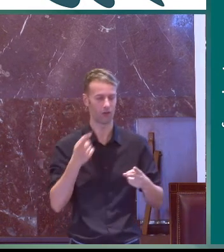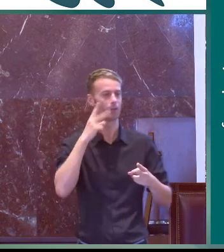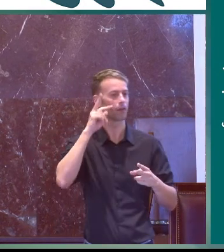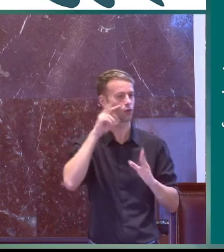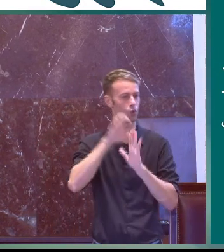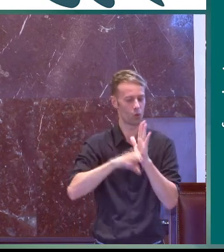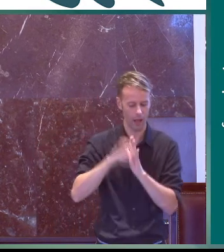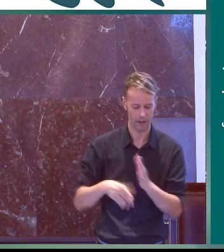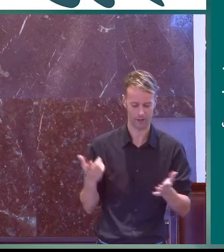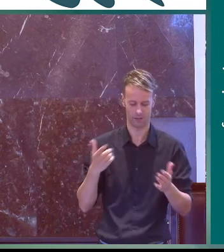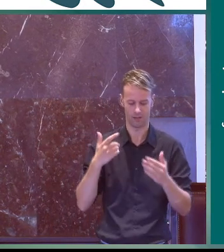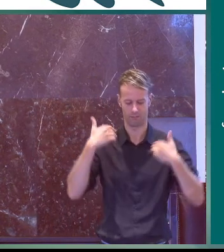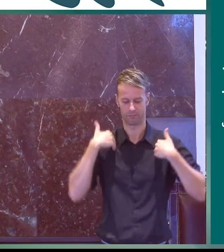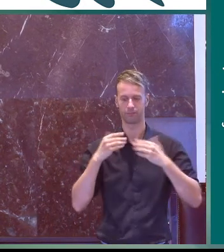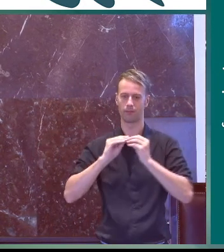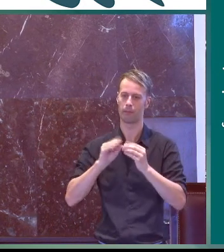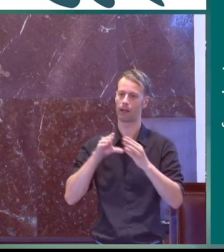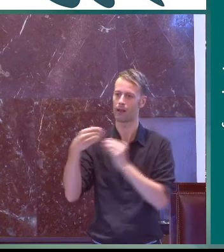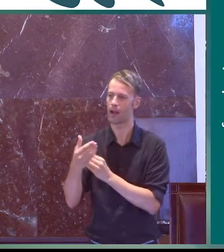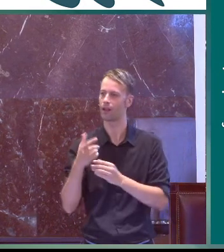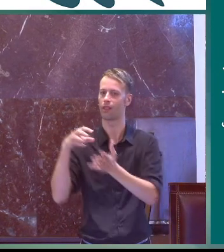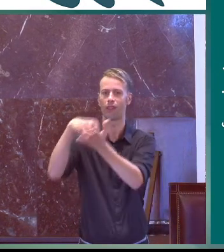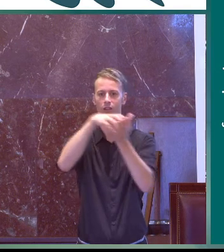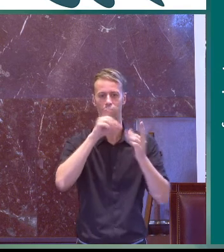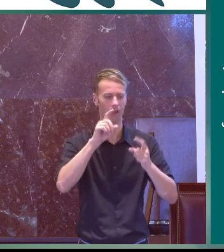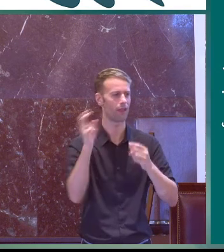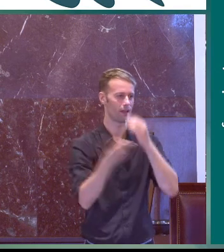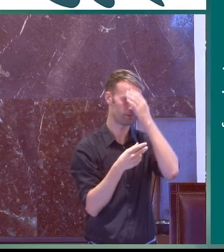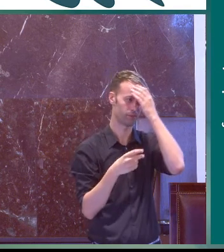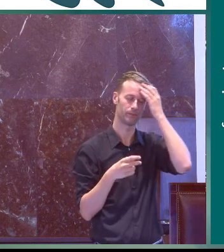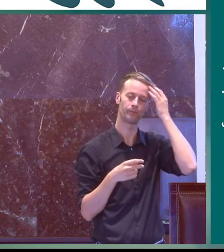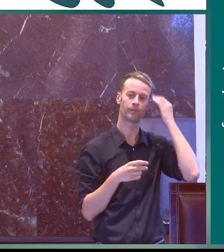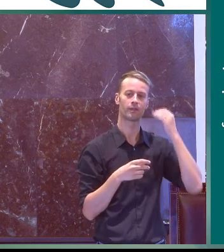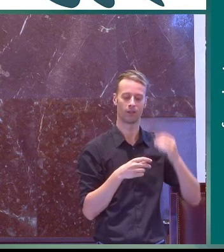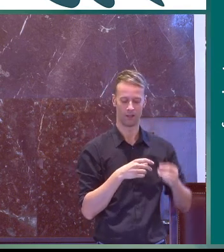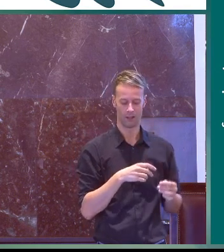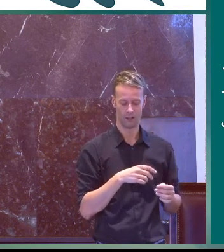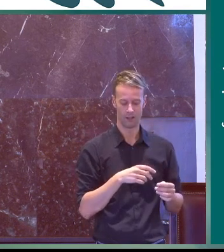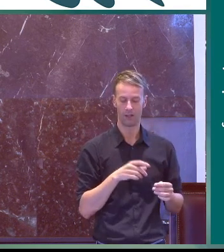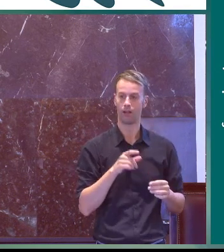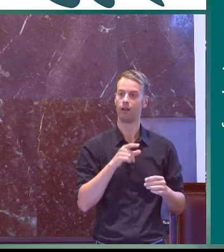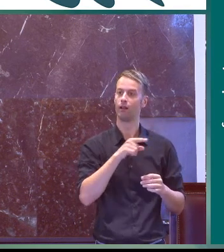con diferentes profesionales que participaron en ello especialistas profesorado centros educativos